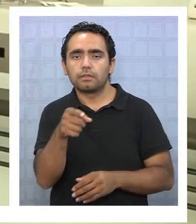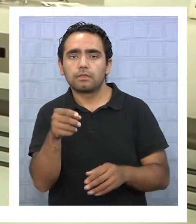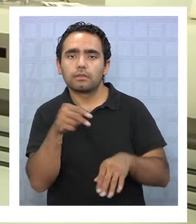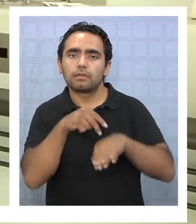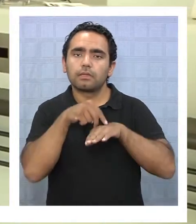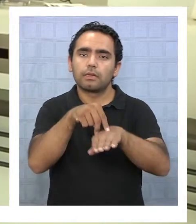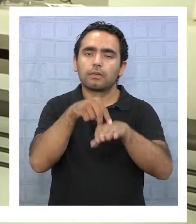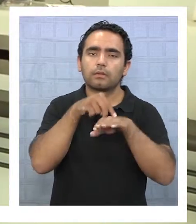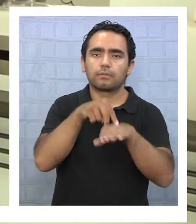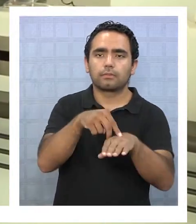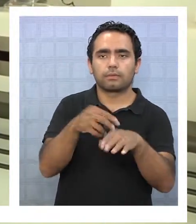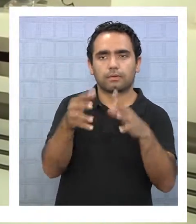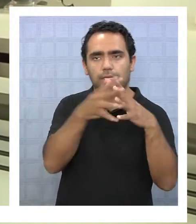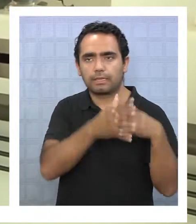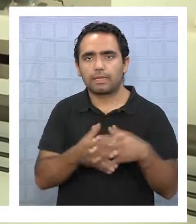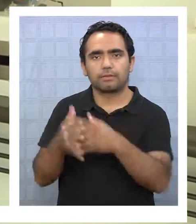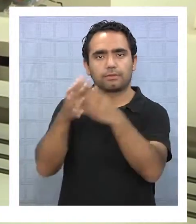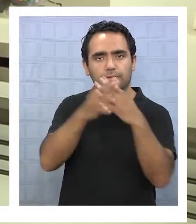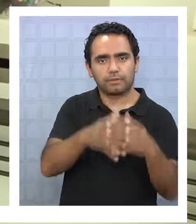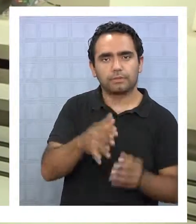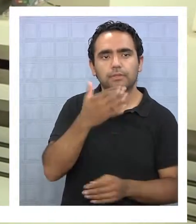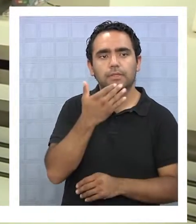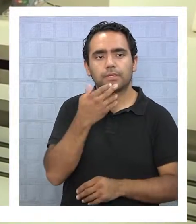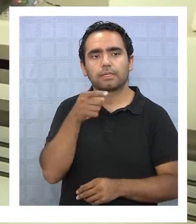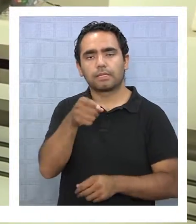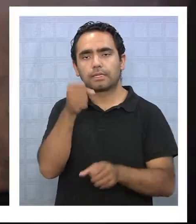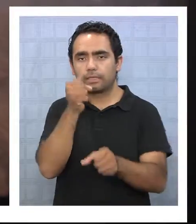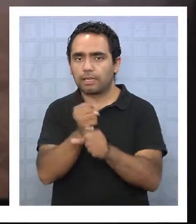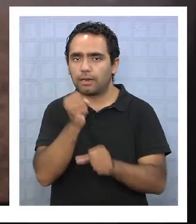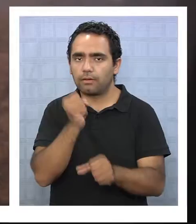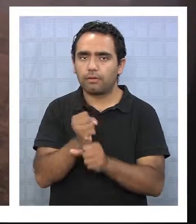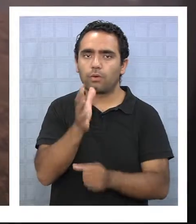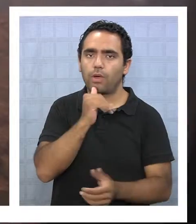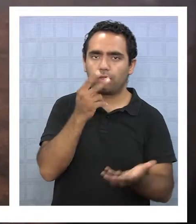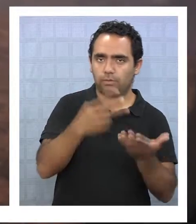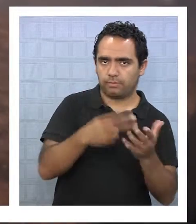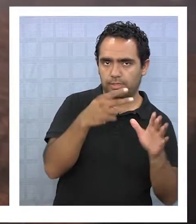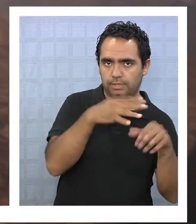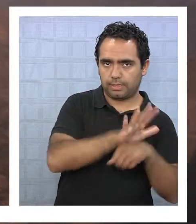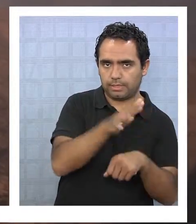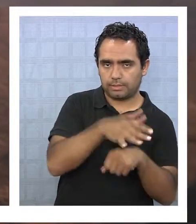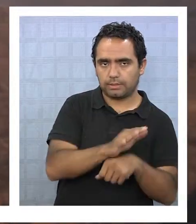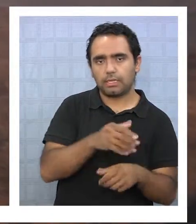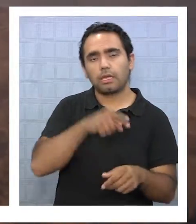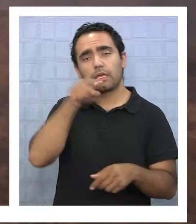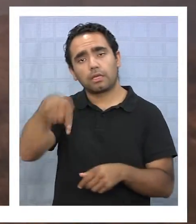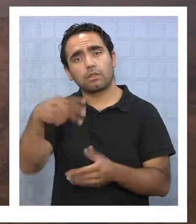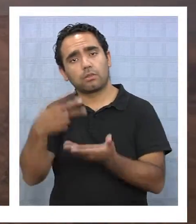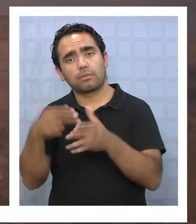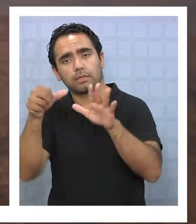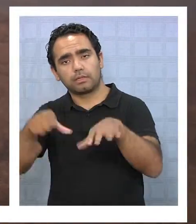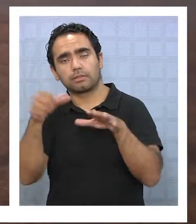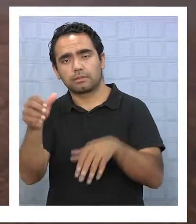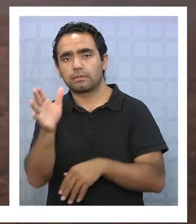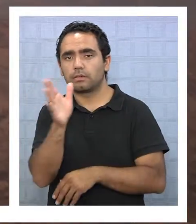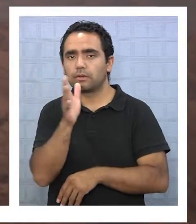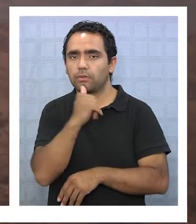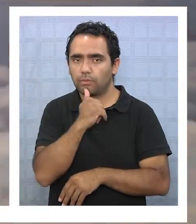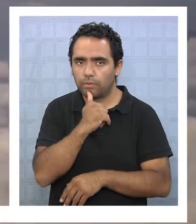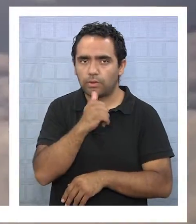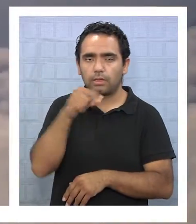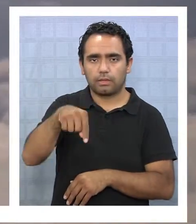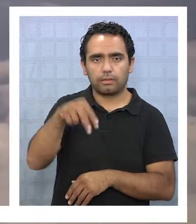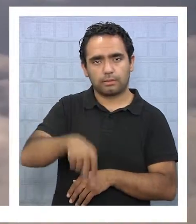referida al transporte de carga hacia Estados Unidos. Tarea que no se ejecutó en el 2015 y lo que va corrido en el 2016 por